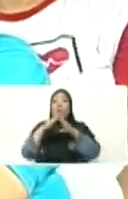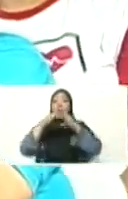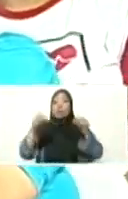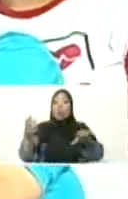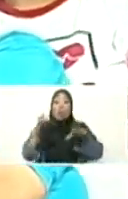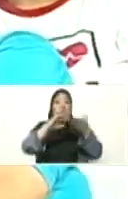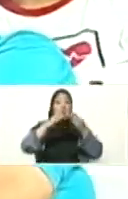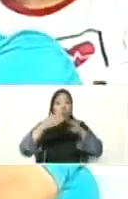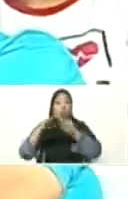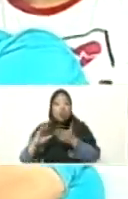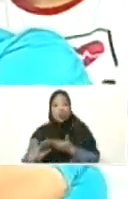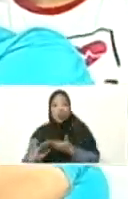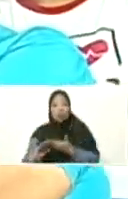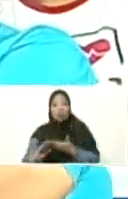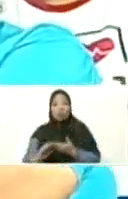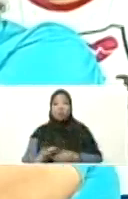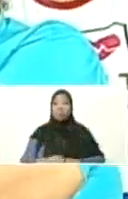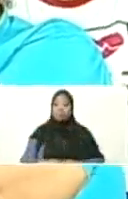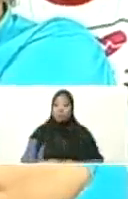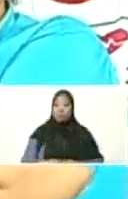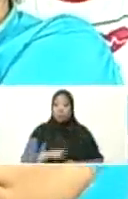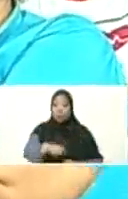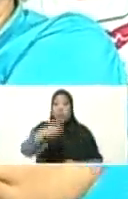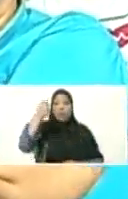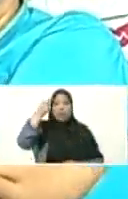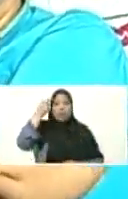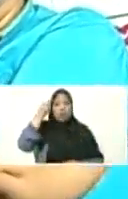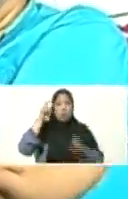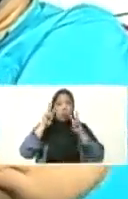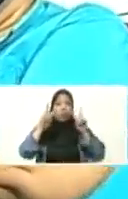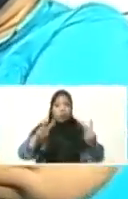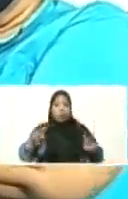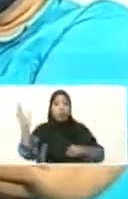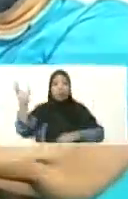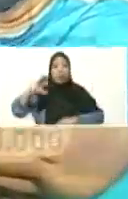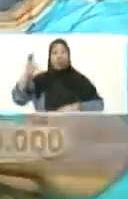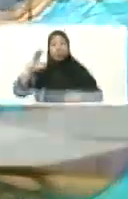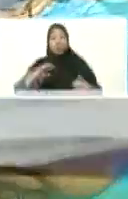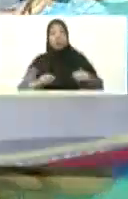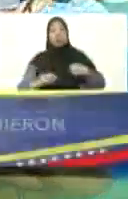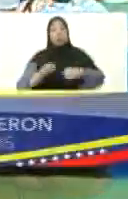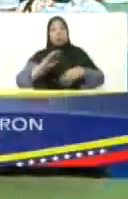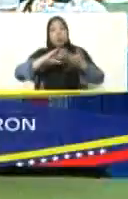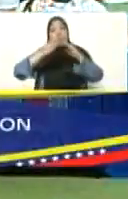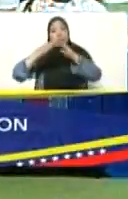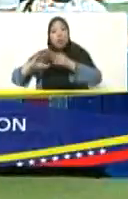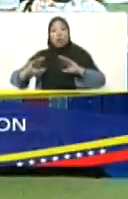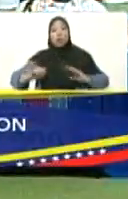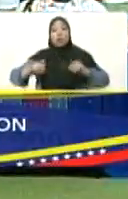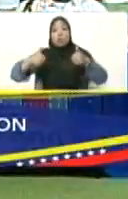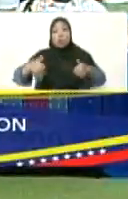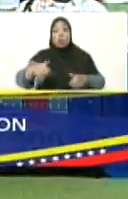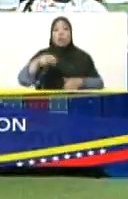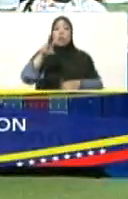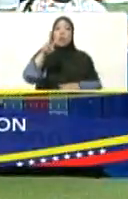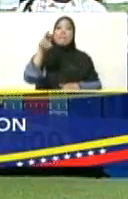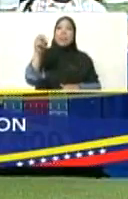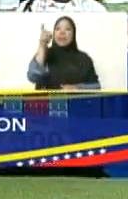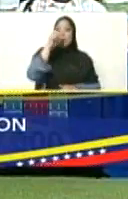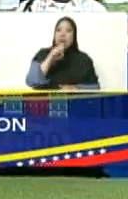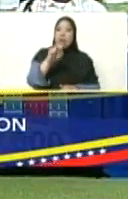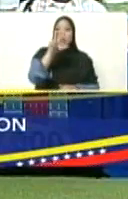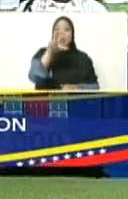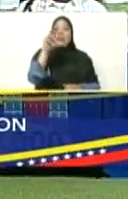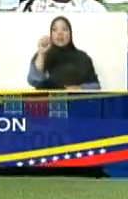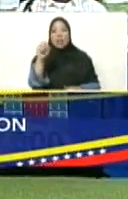barrios, que ustedes ven en Caracas, embajador, esos barrios empezaron a conformarse en los años 20, 30,